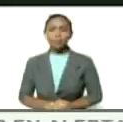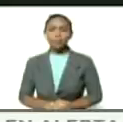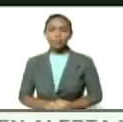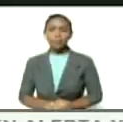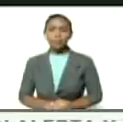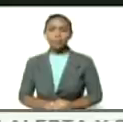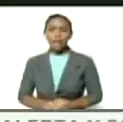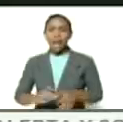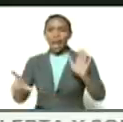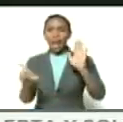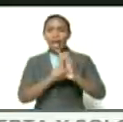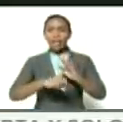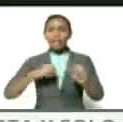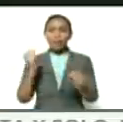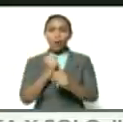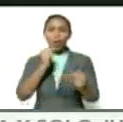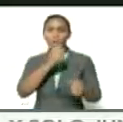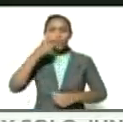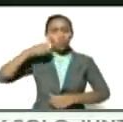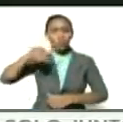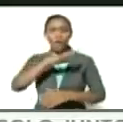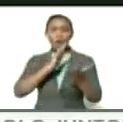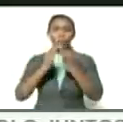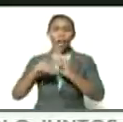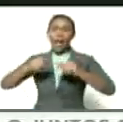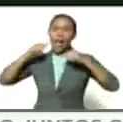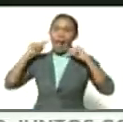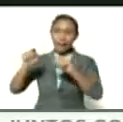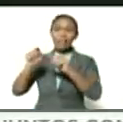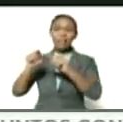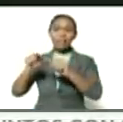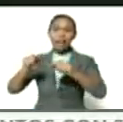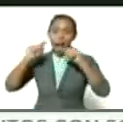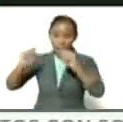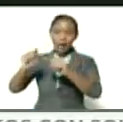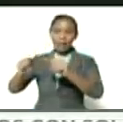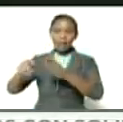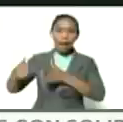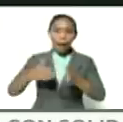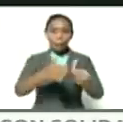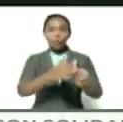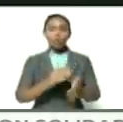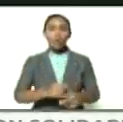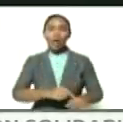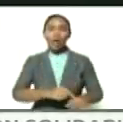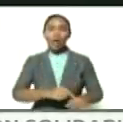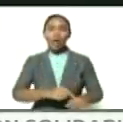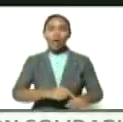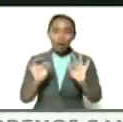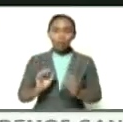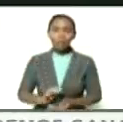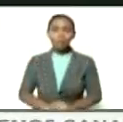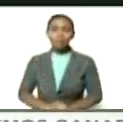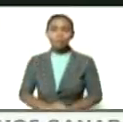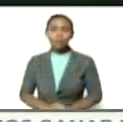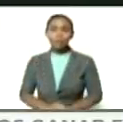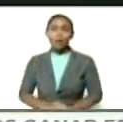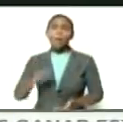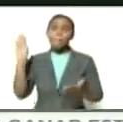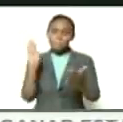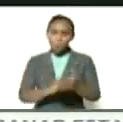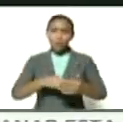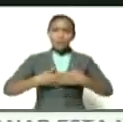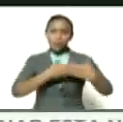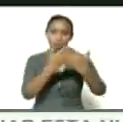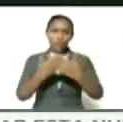la ley orgánica de ciudades comunales es es el camino es pónganse a estudiar